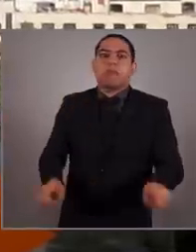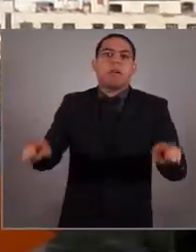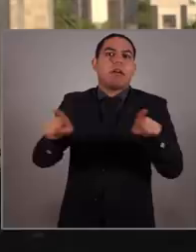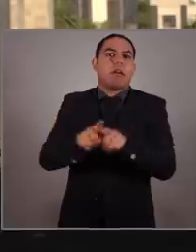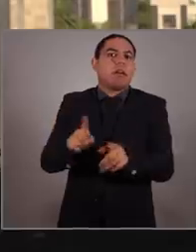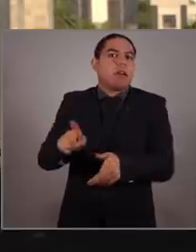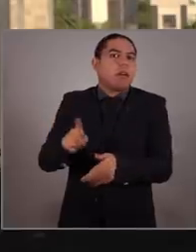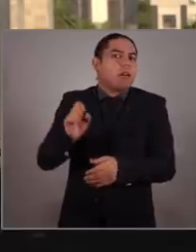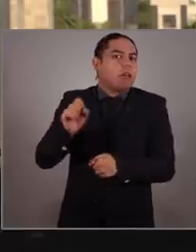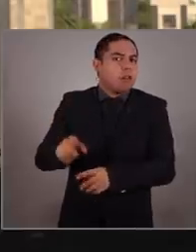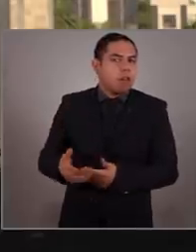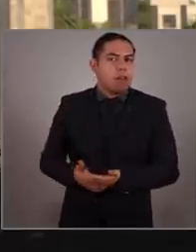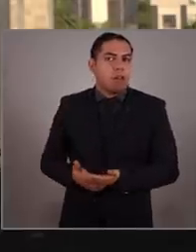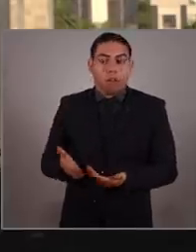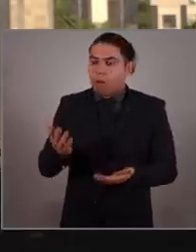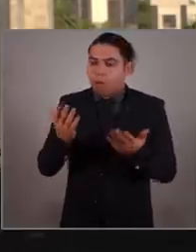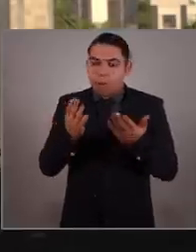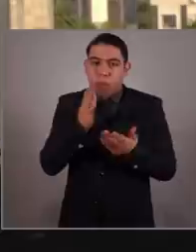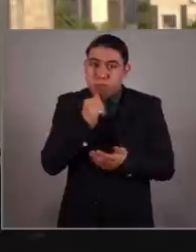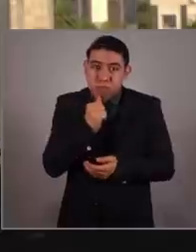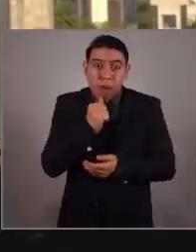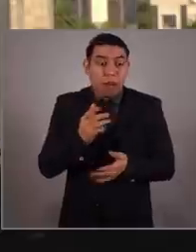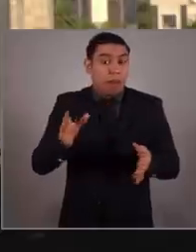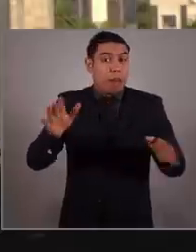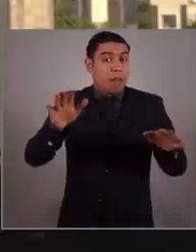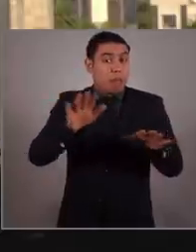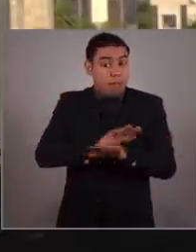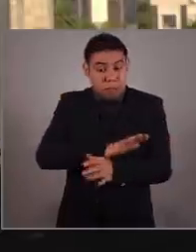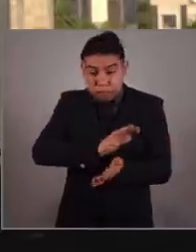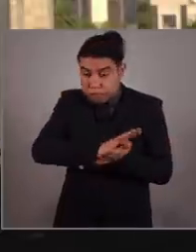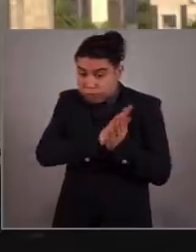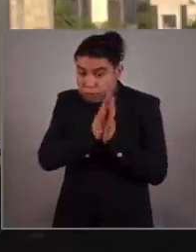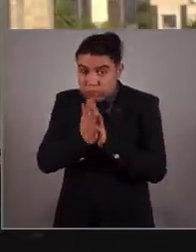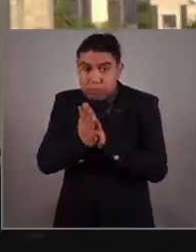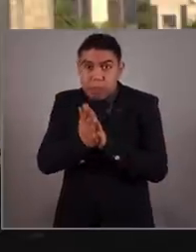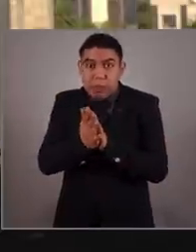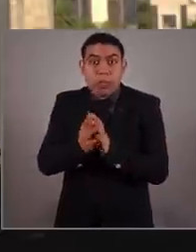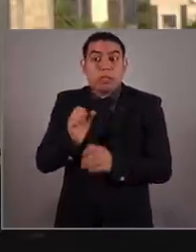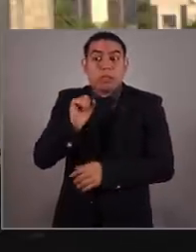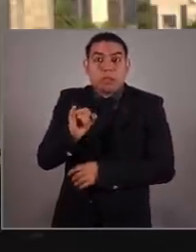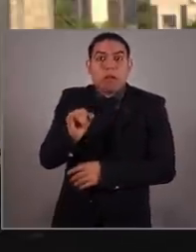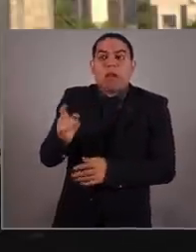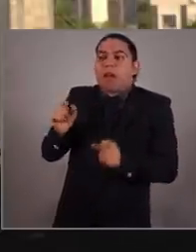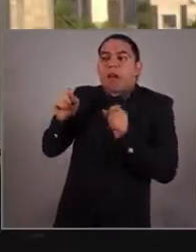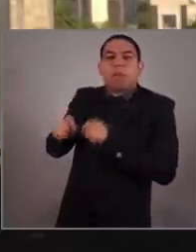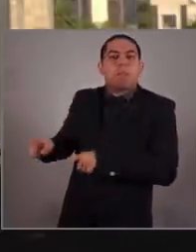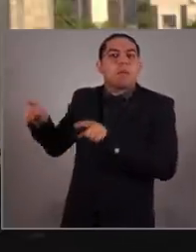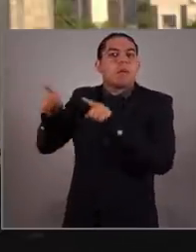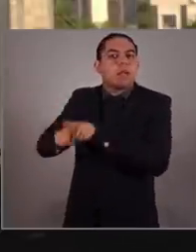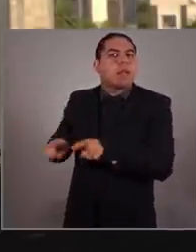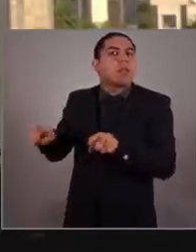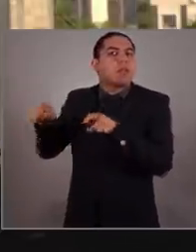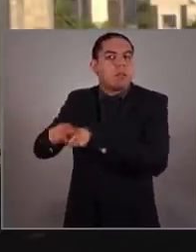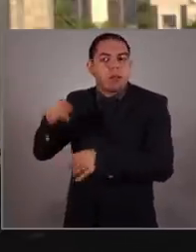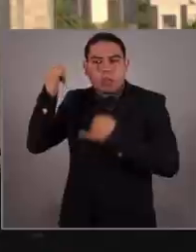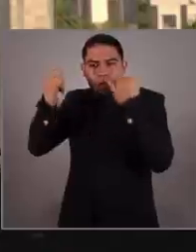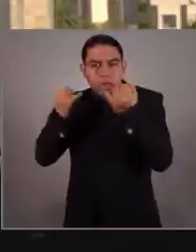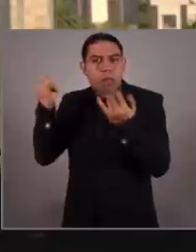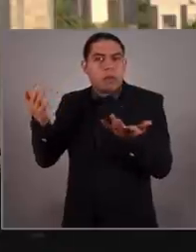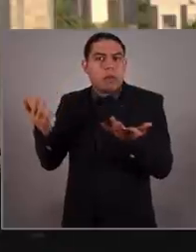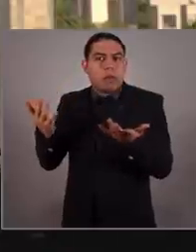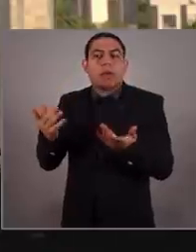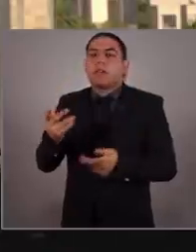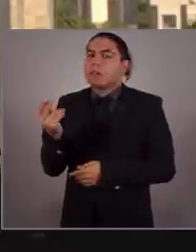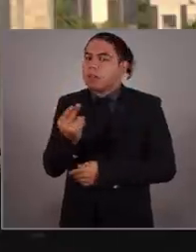más arcaico. No se puede hablar de transformación si se mantienen las ideas, las prácticas